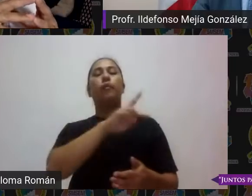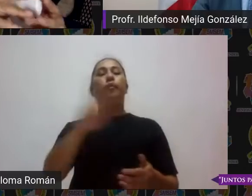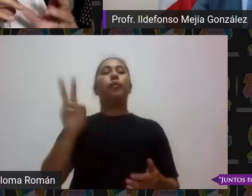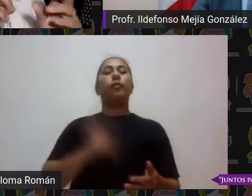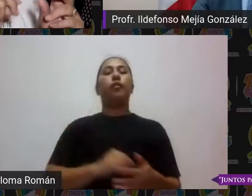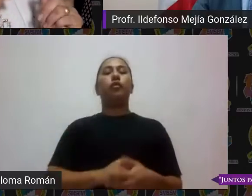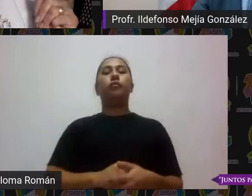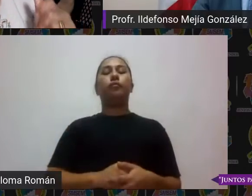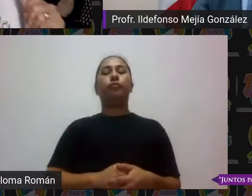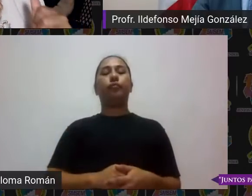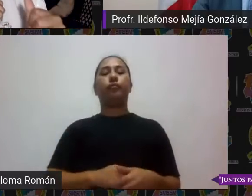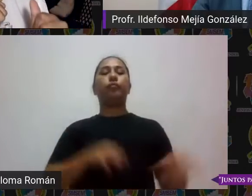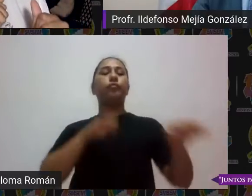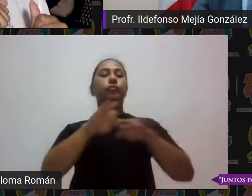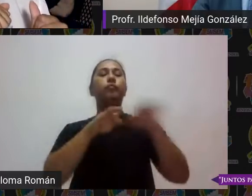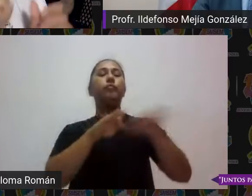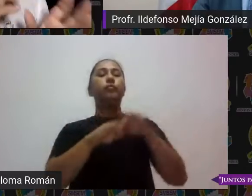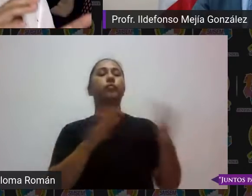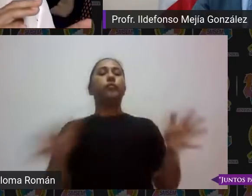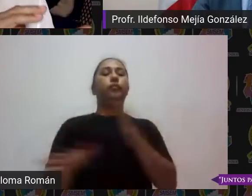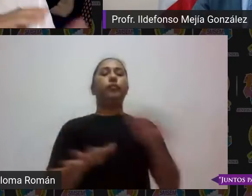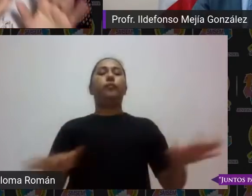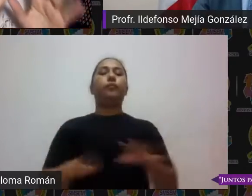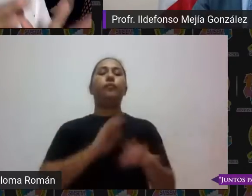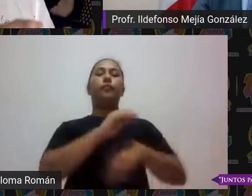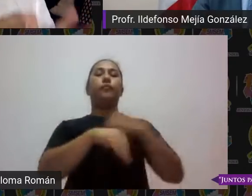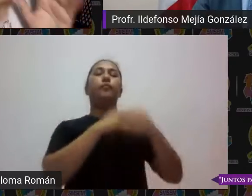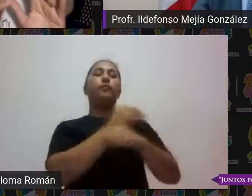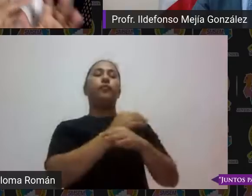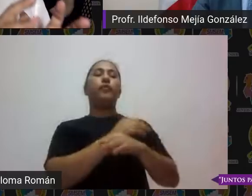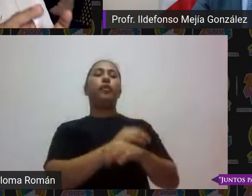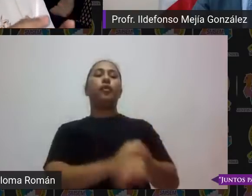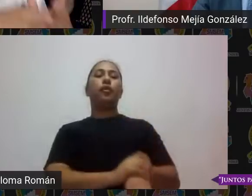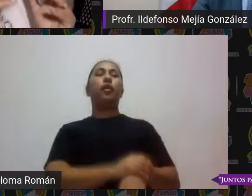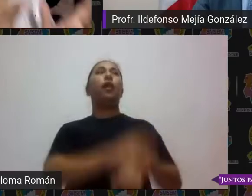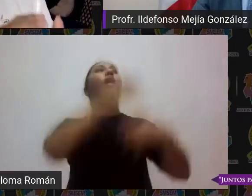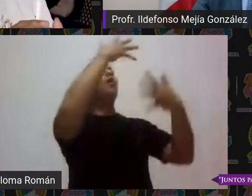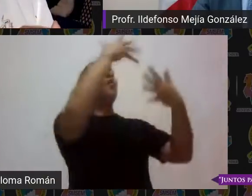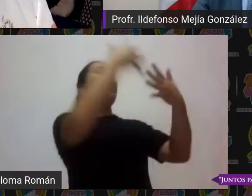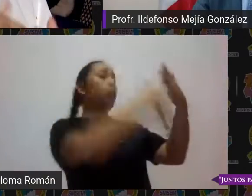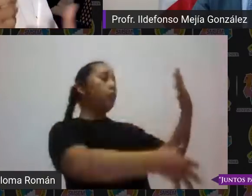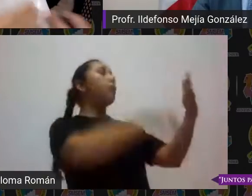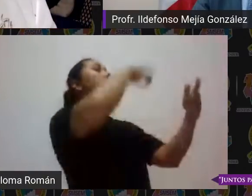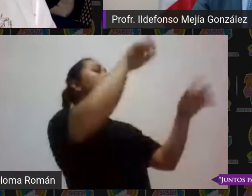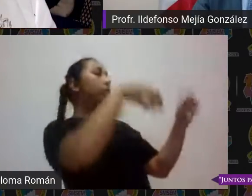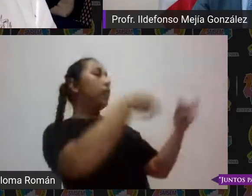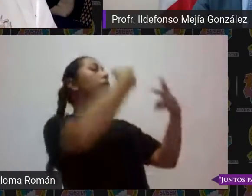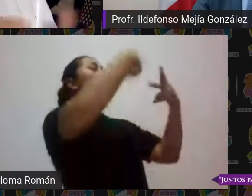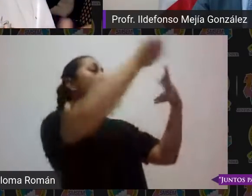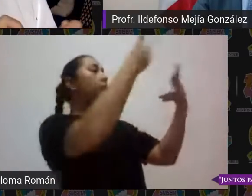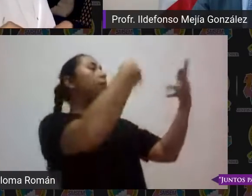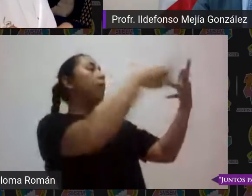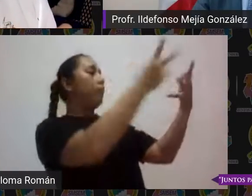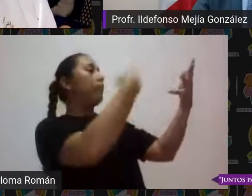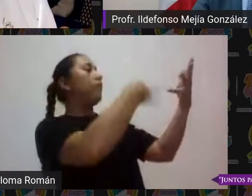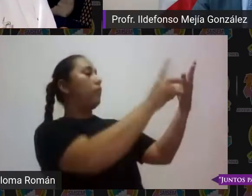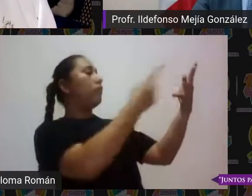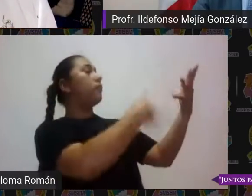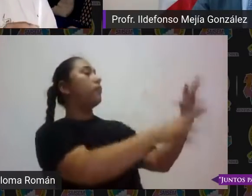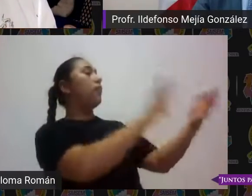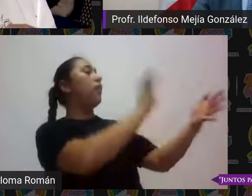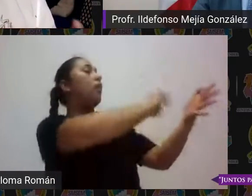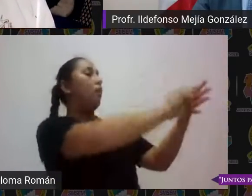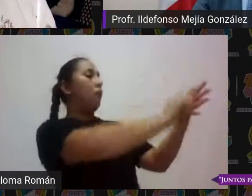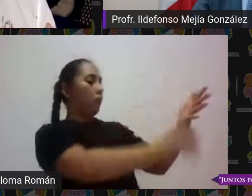en el aprendizaje basado en fenómenos ahí aplica rúbrica escala estimativa lista de cotejo es herramientas cualitativas